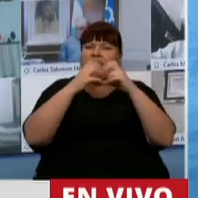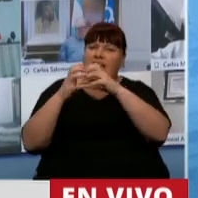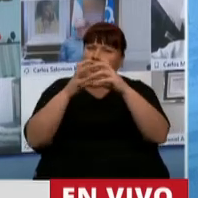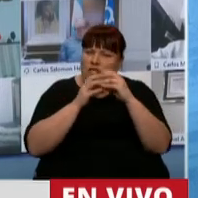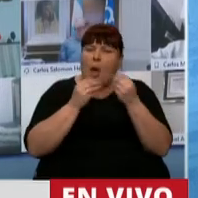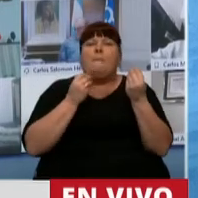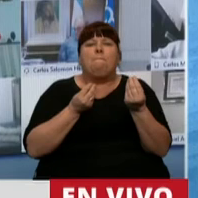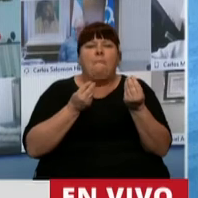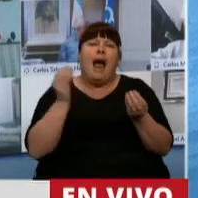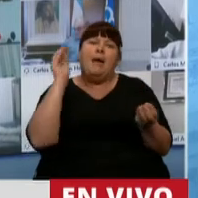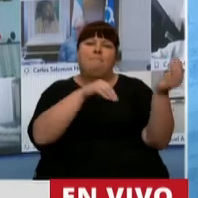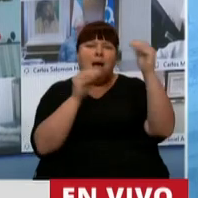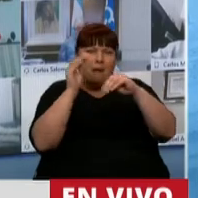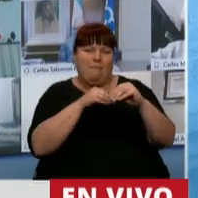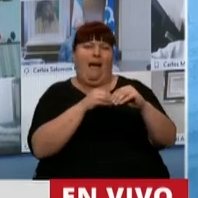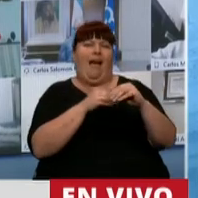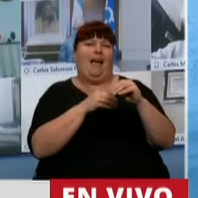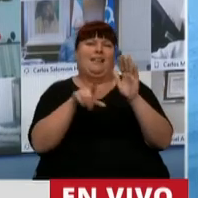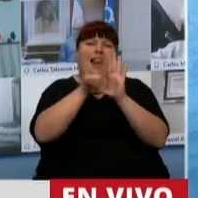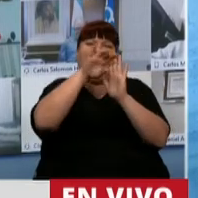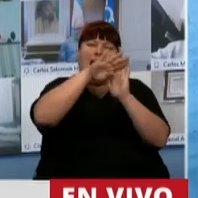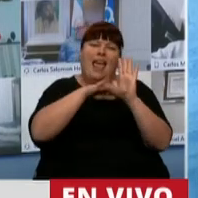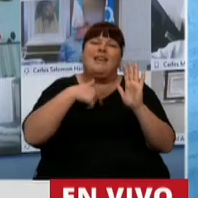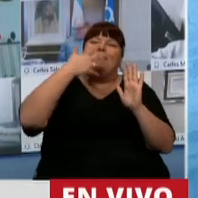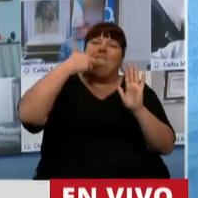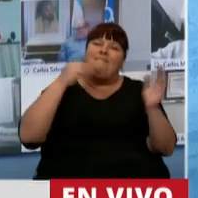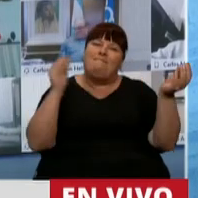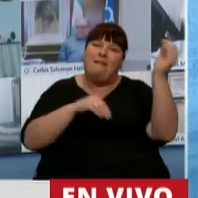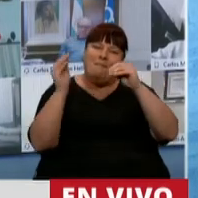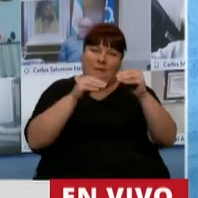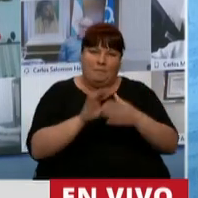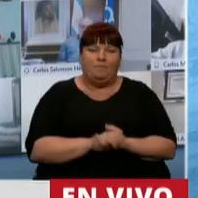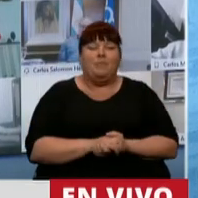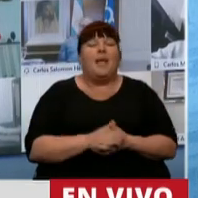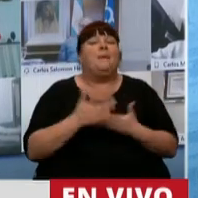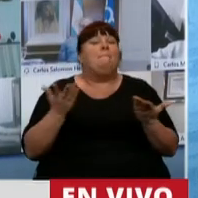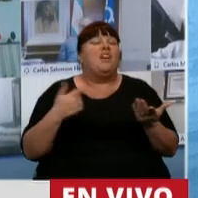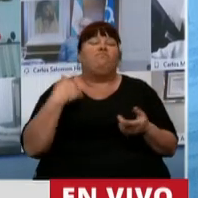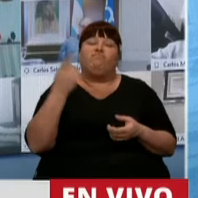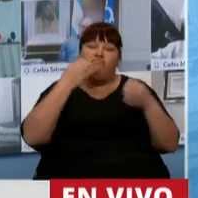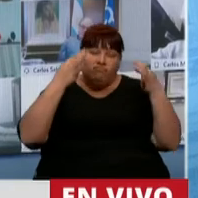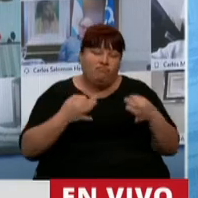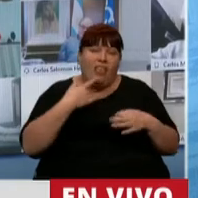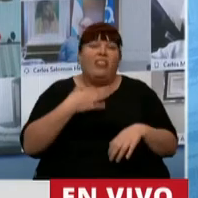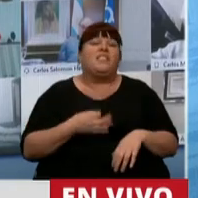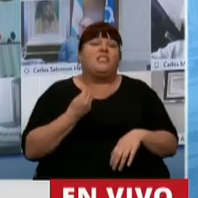para incorporar todas estas medidas que hubiéramos querido hoy pero que hemos decidido